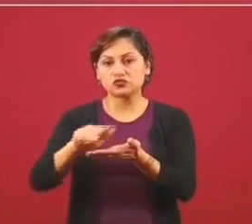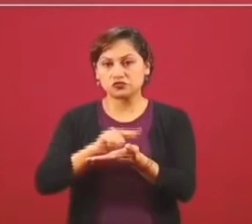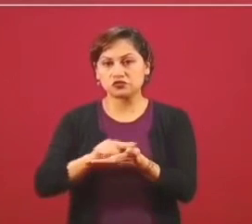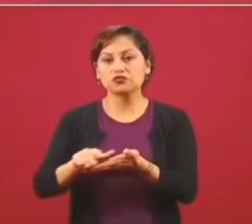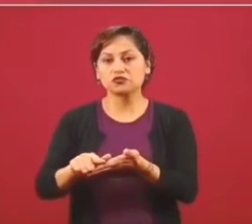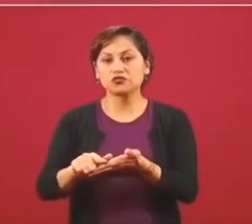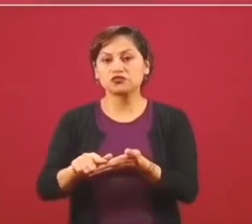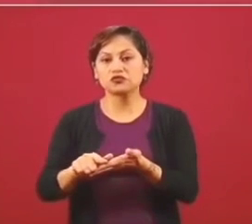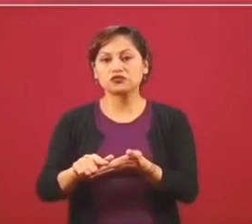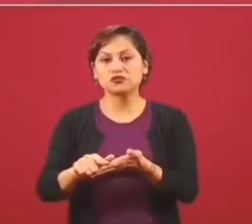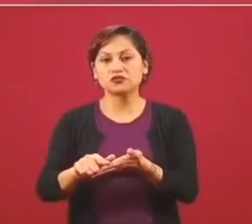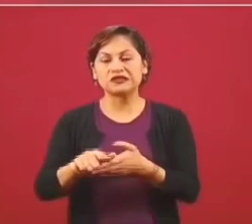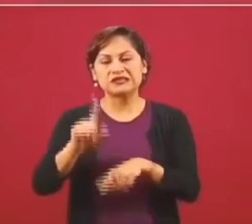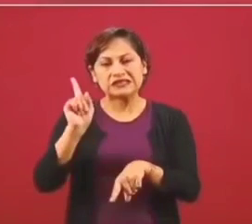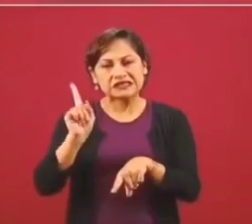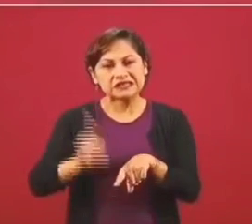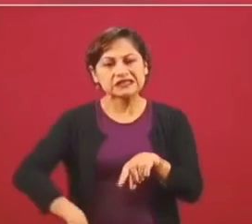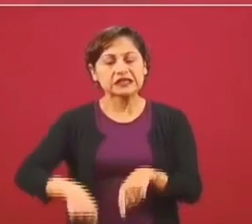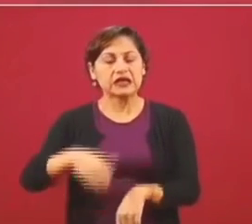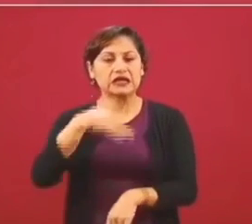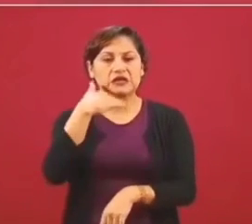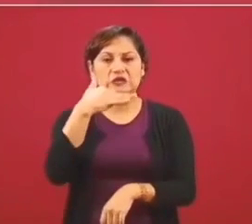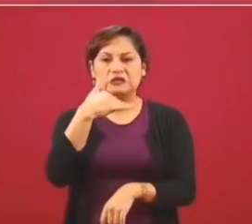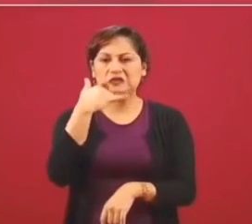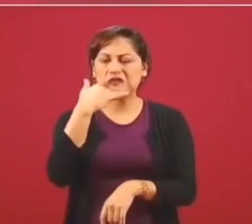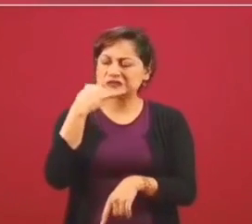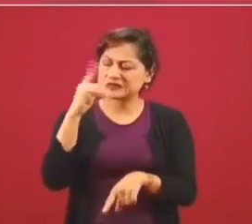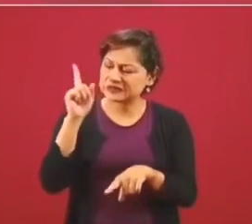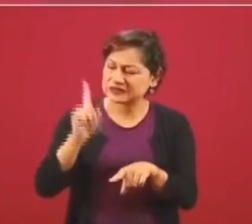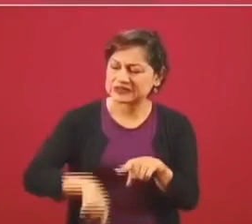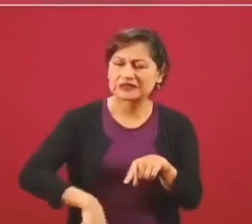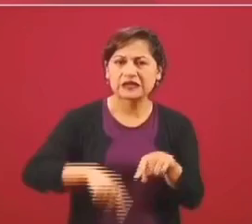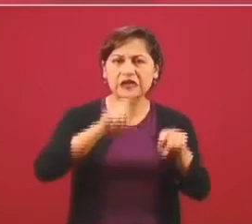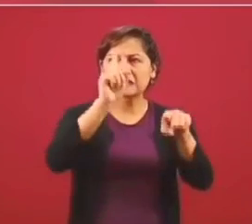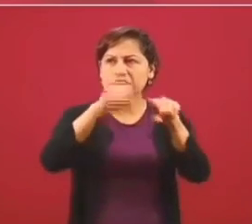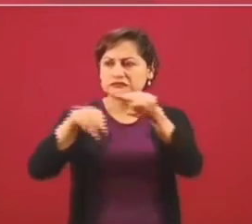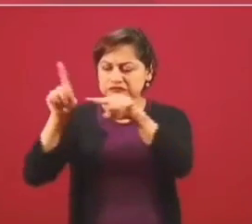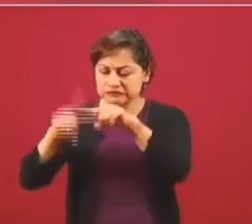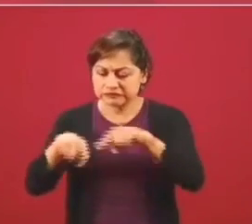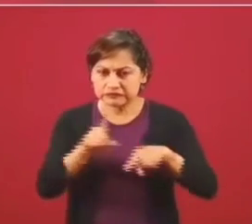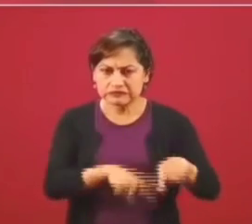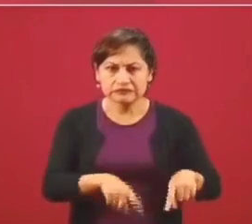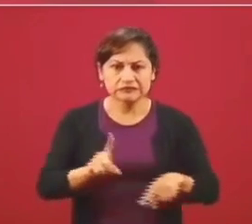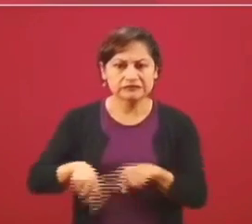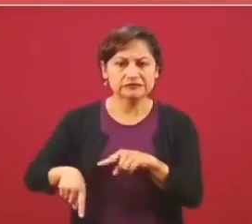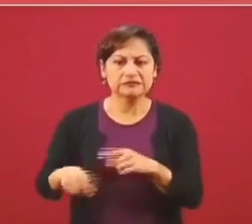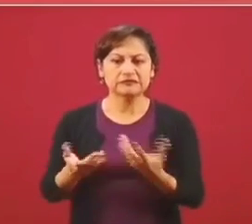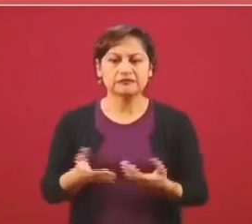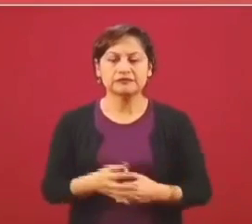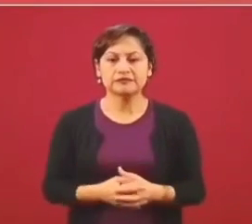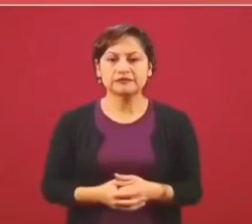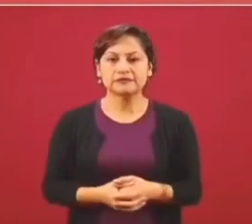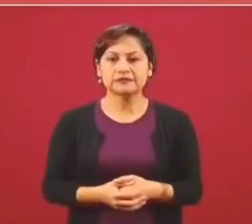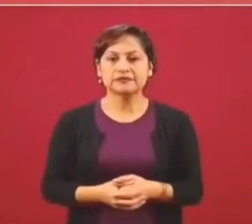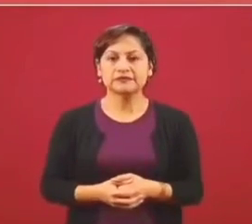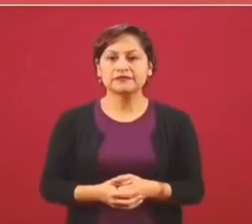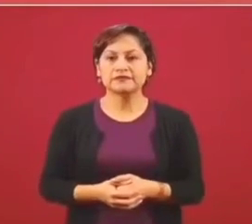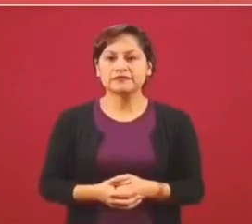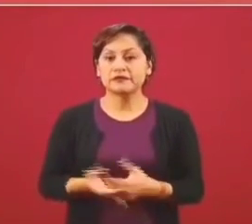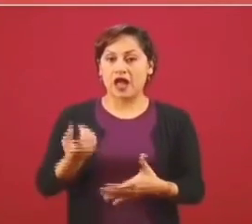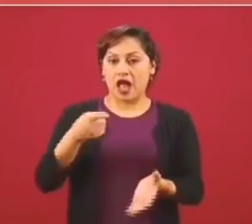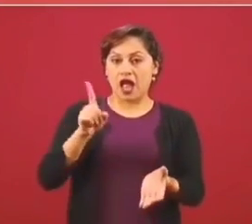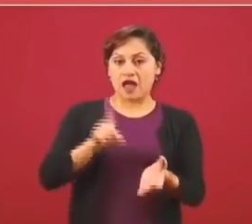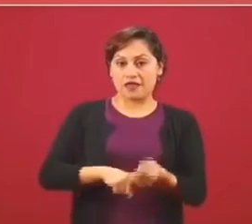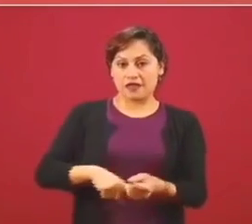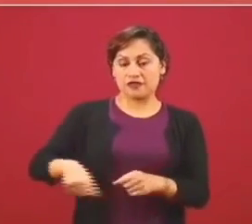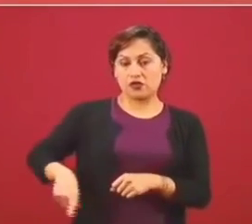de desterrar la corrupción por completo en lo que corresponde al gobierno